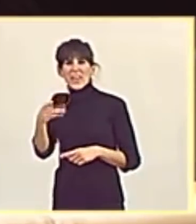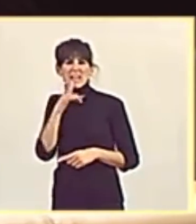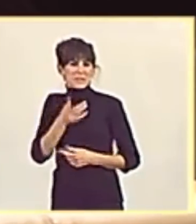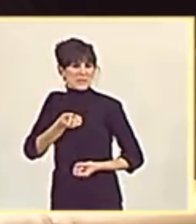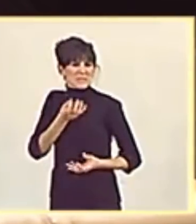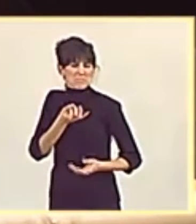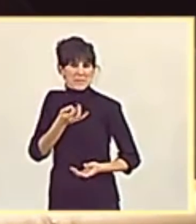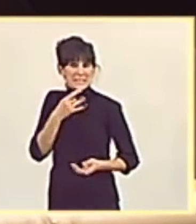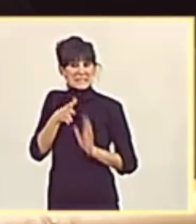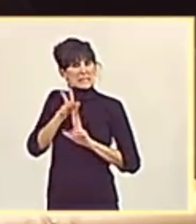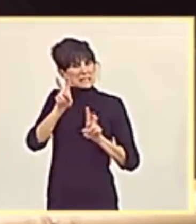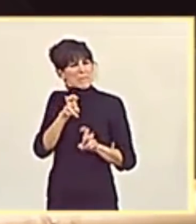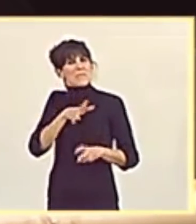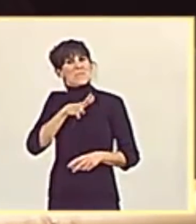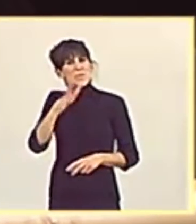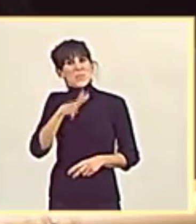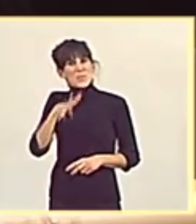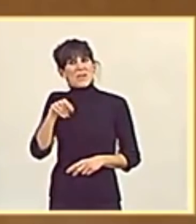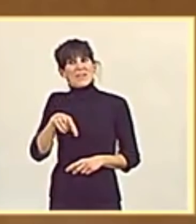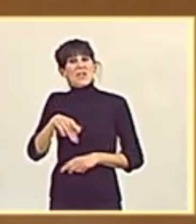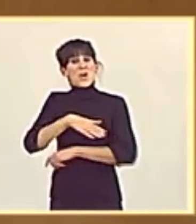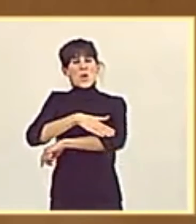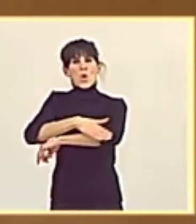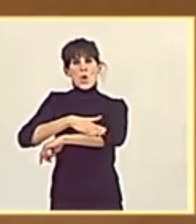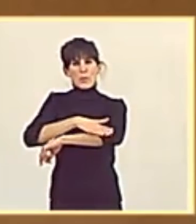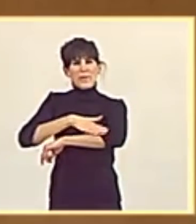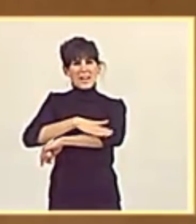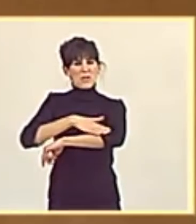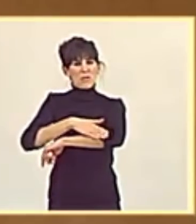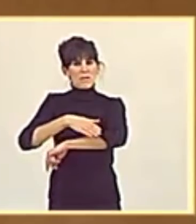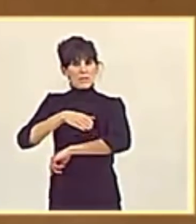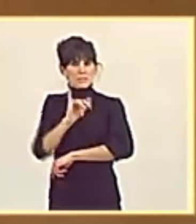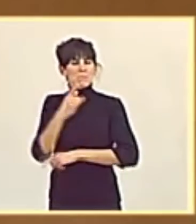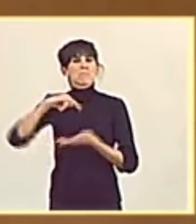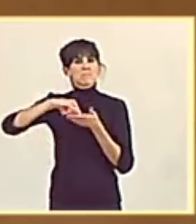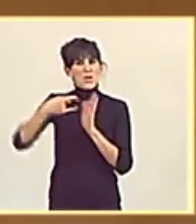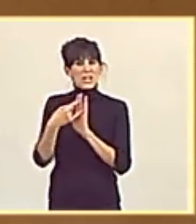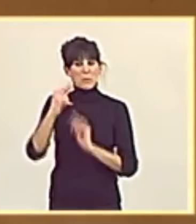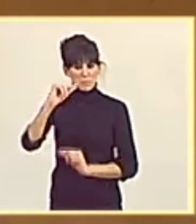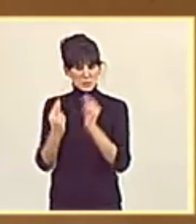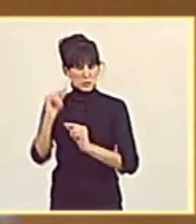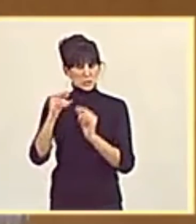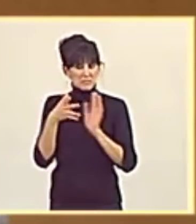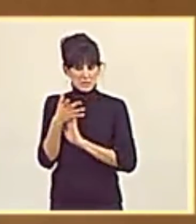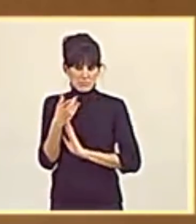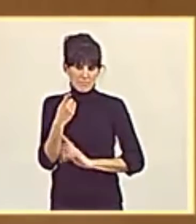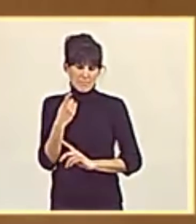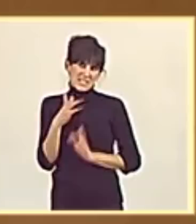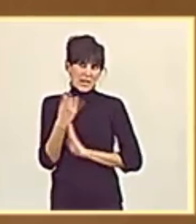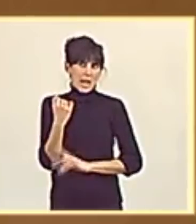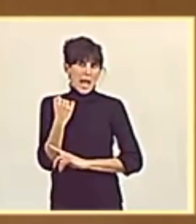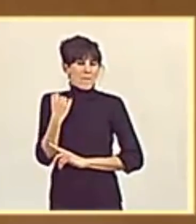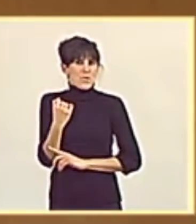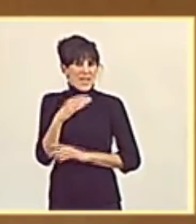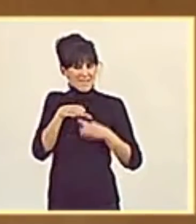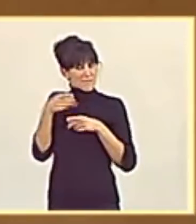transmite respecto a por qué este Gobierno tiene un proyecto de presupuesto que se apoya por determinadas fuerzas